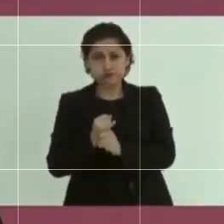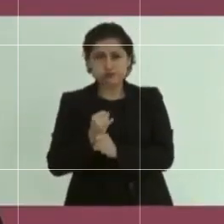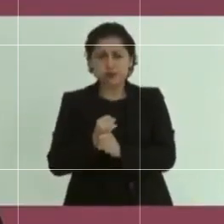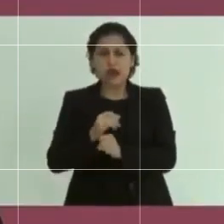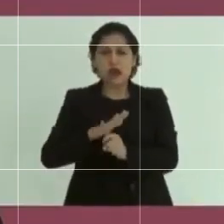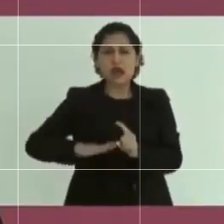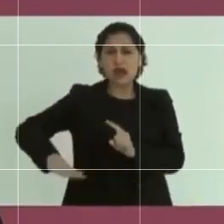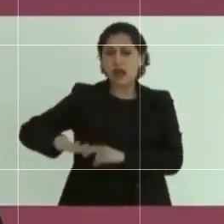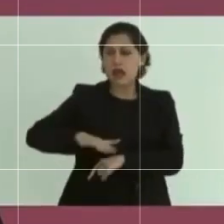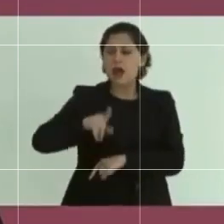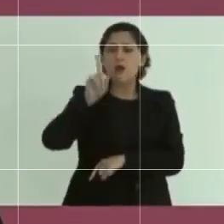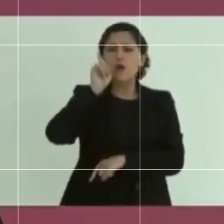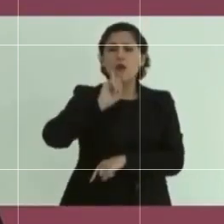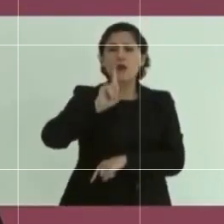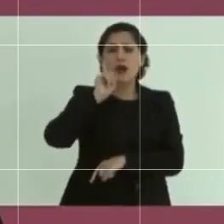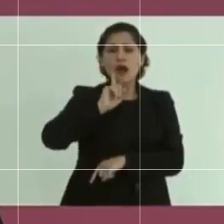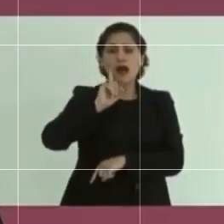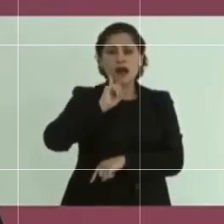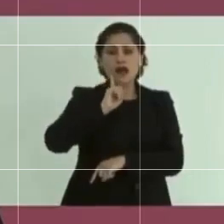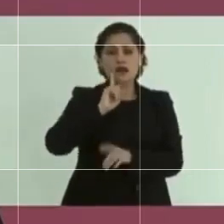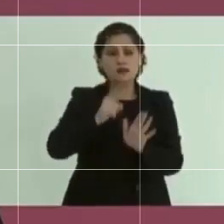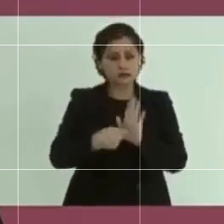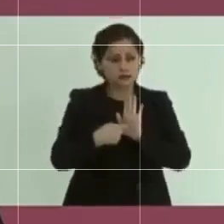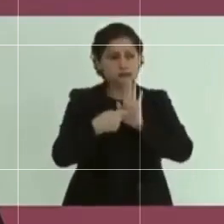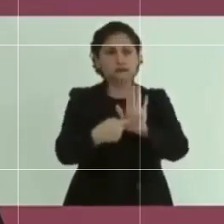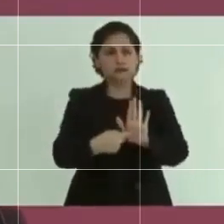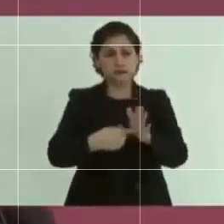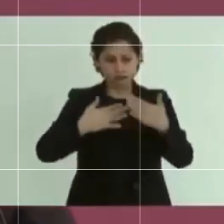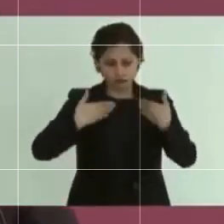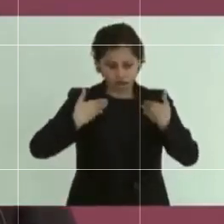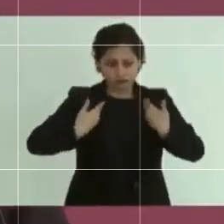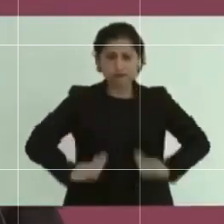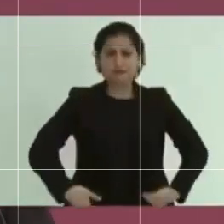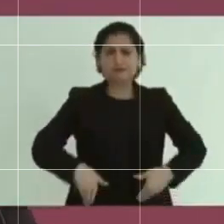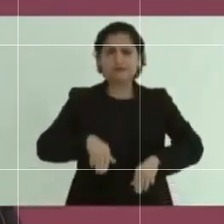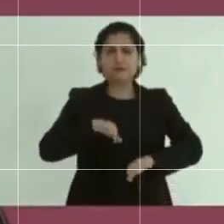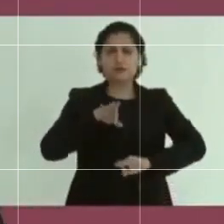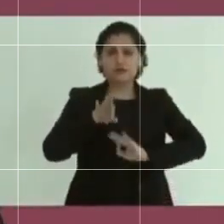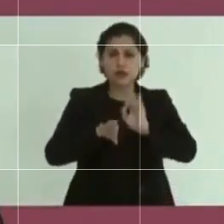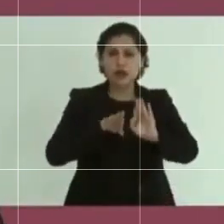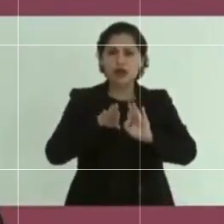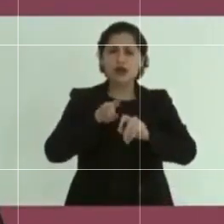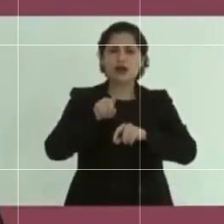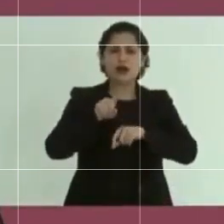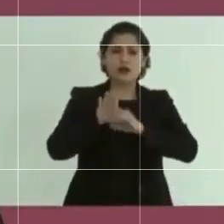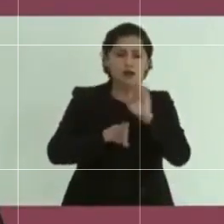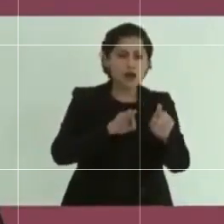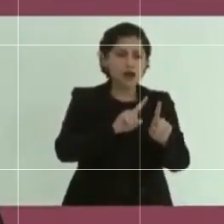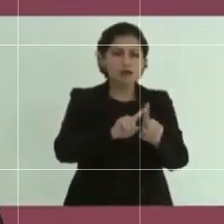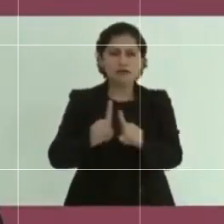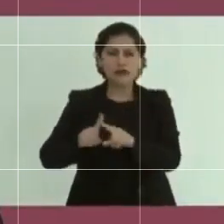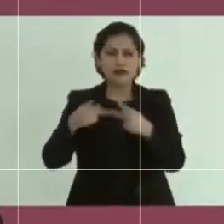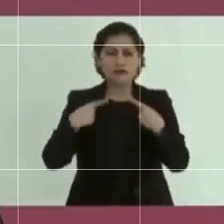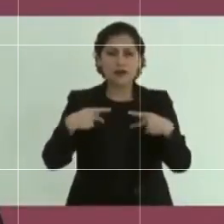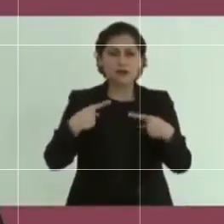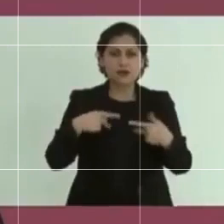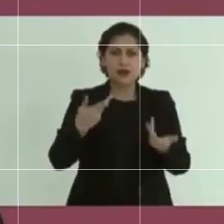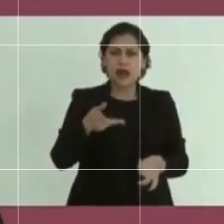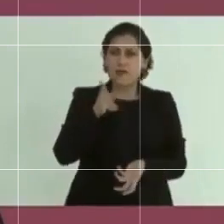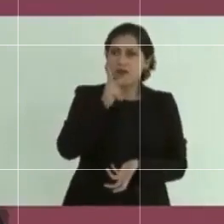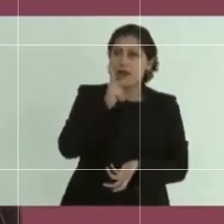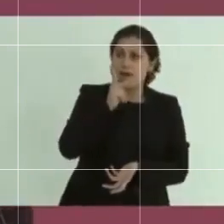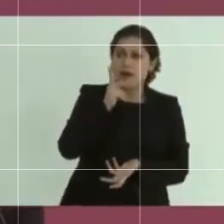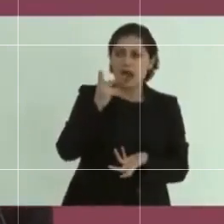Nosotros los hombres pues somos más desprendidos, pero las hijas